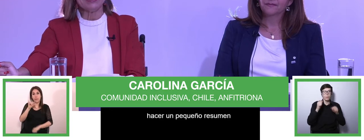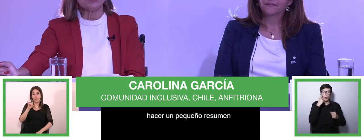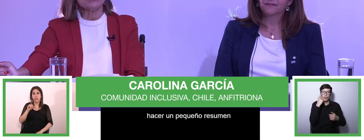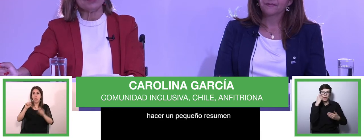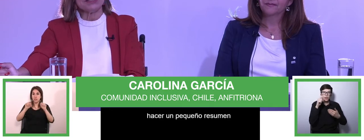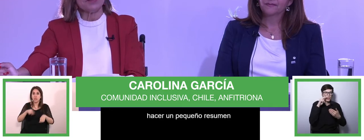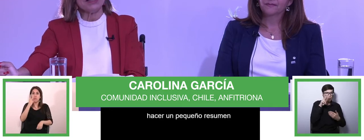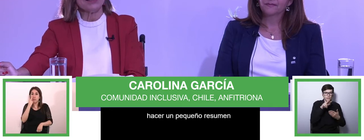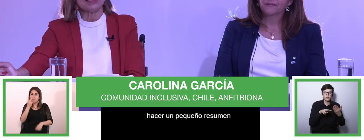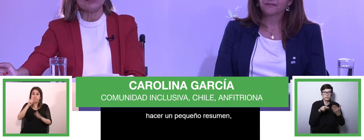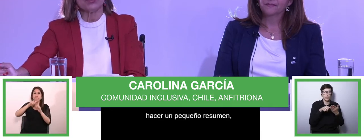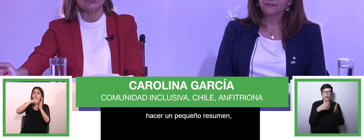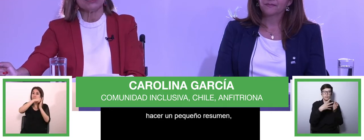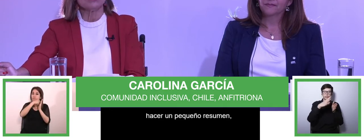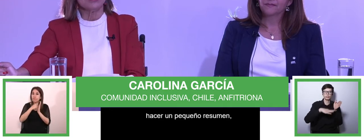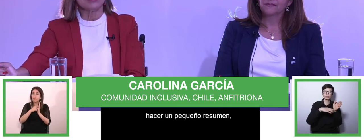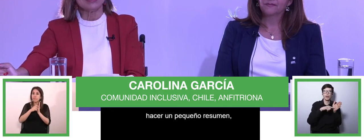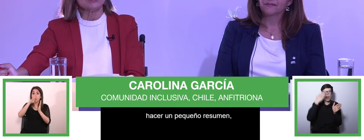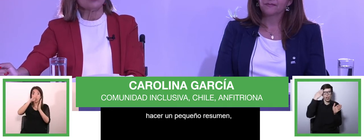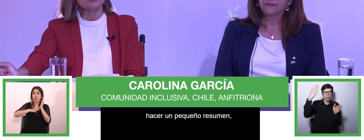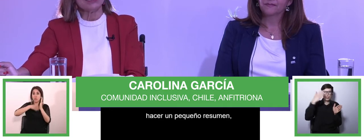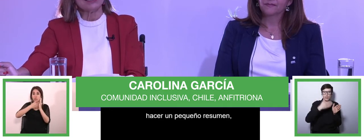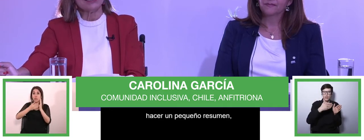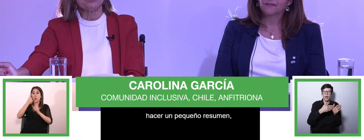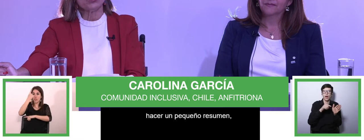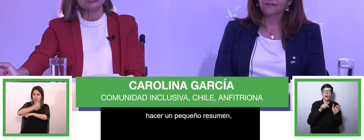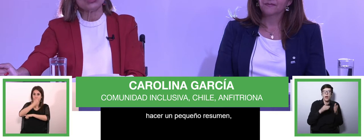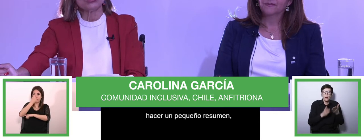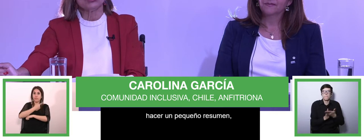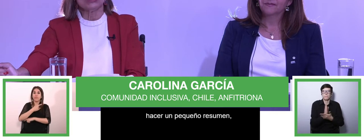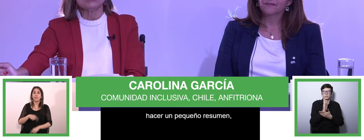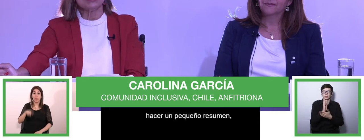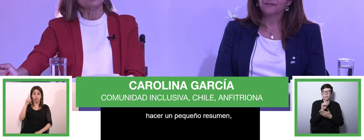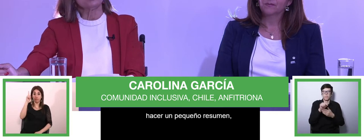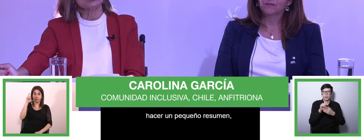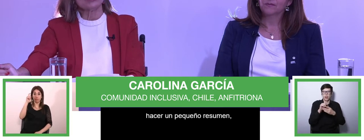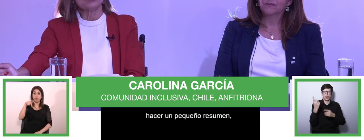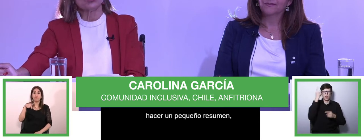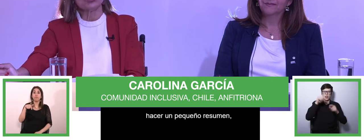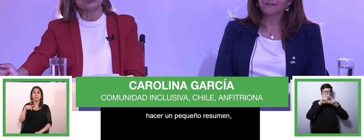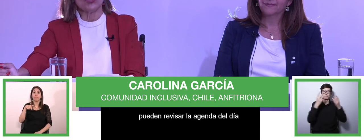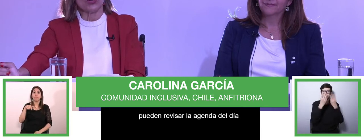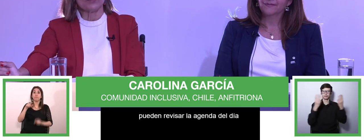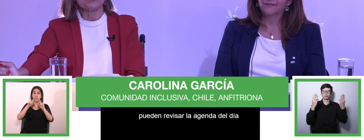del día en la página principal de la plataforma latinoamerica.ciroproject